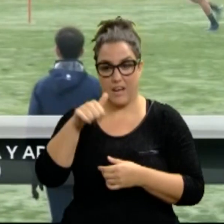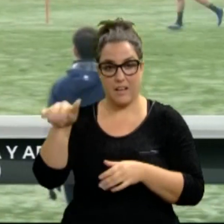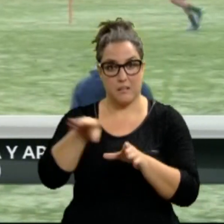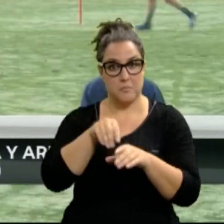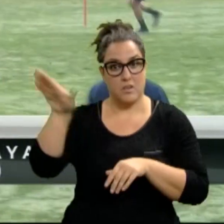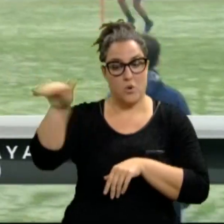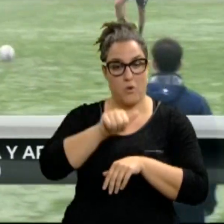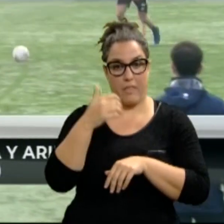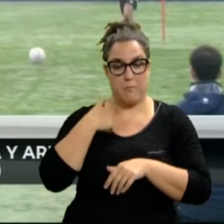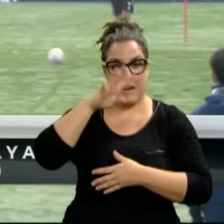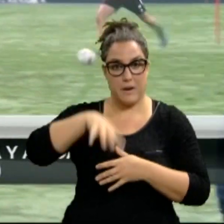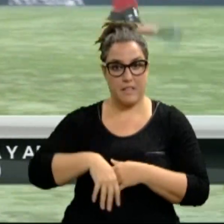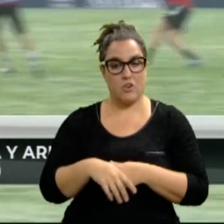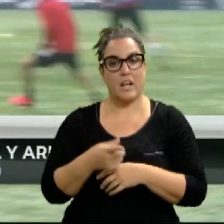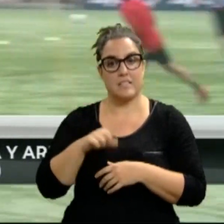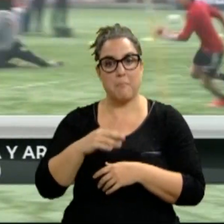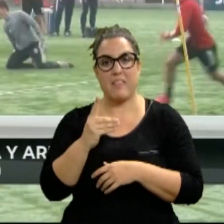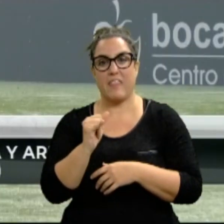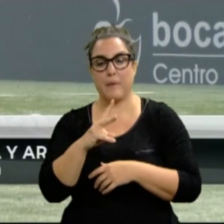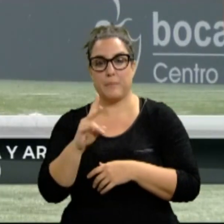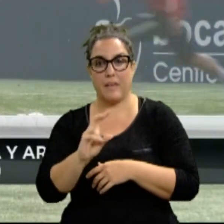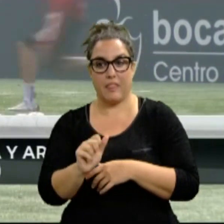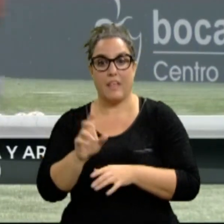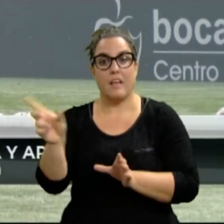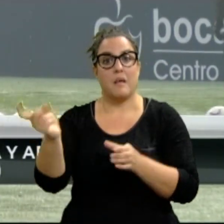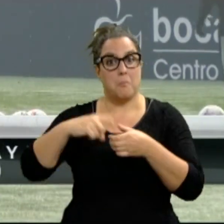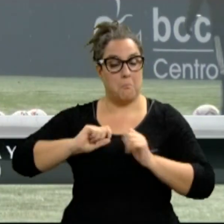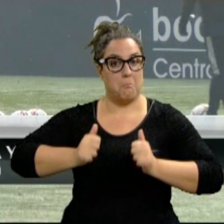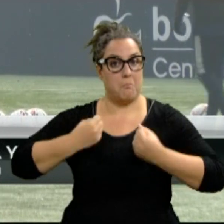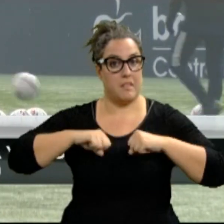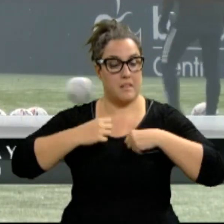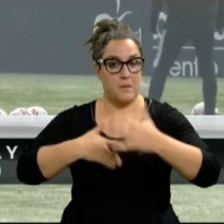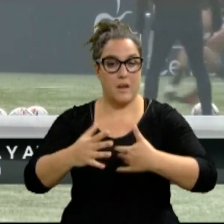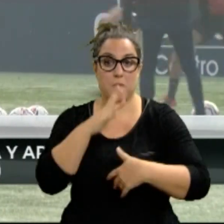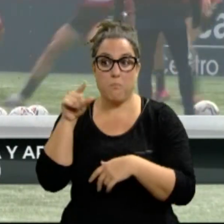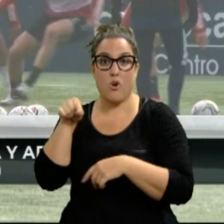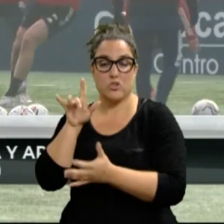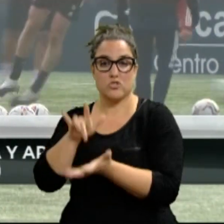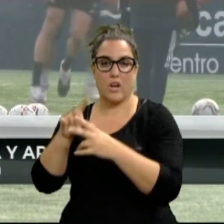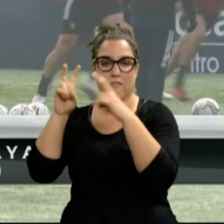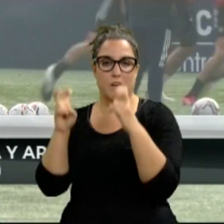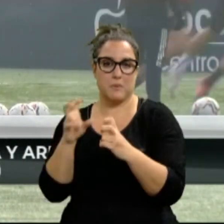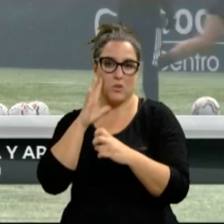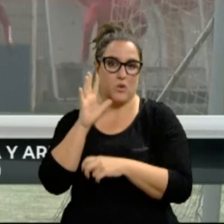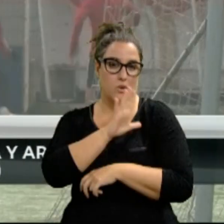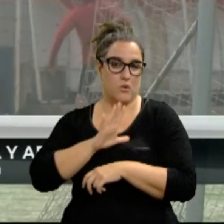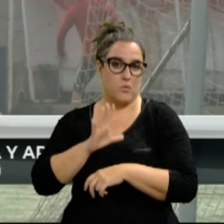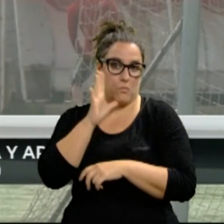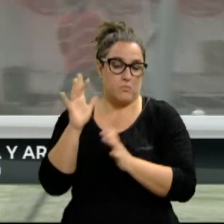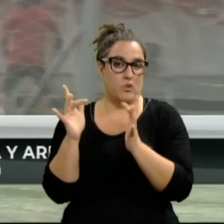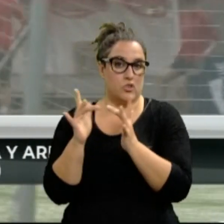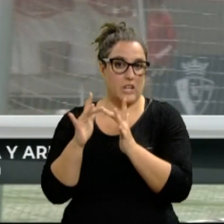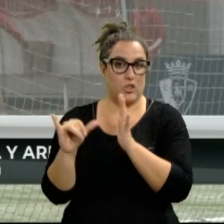completó la sesión de ayer con el grupo y David García se reincorporará próximamente al trabajo tras el confinamiento que por precaución ha sufrido tras un contacto con un